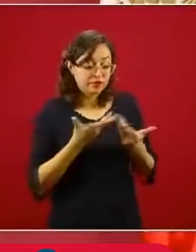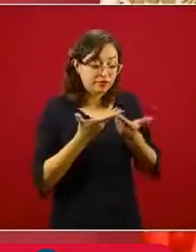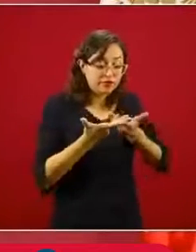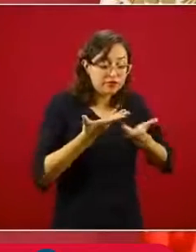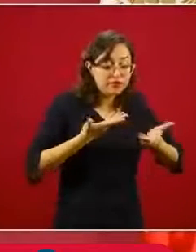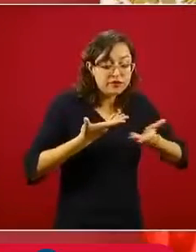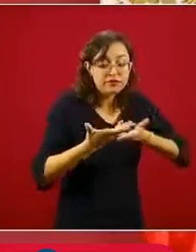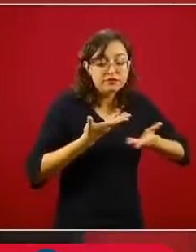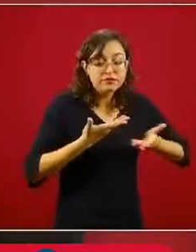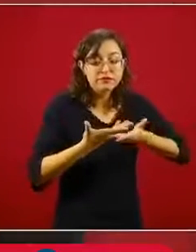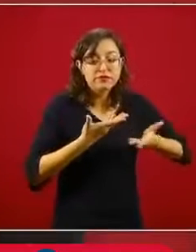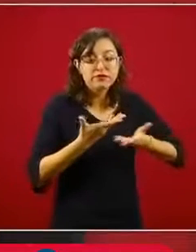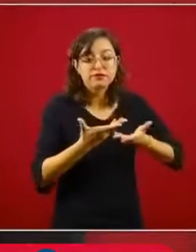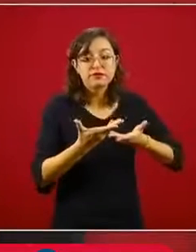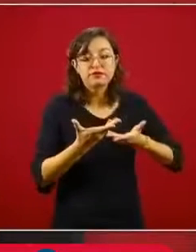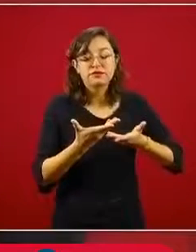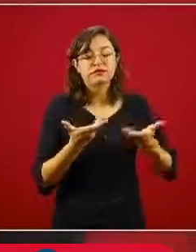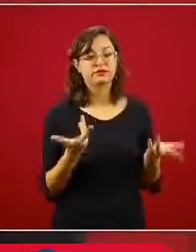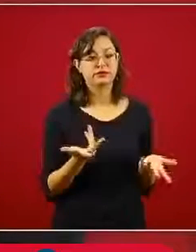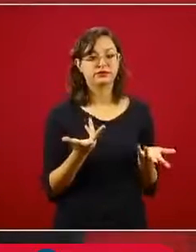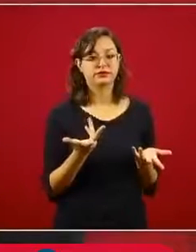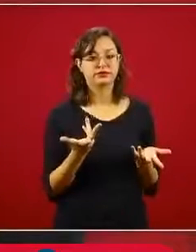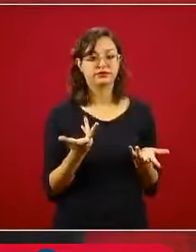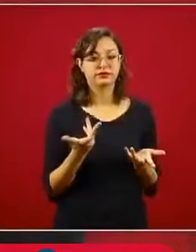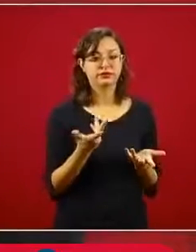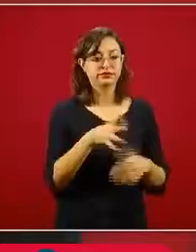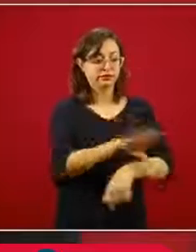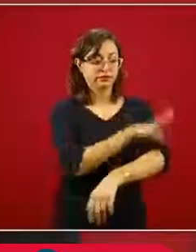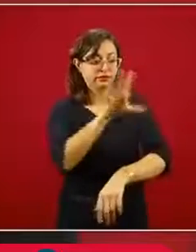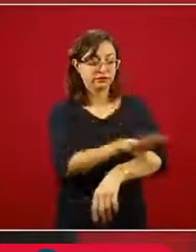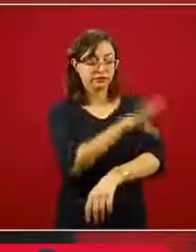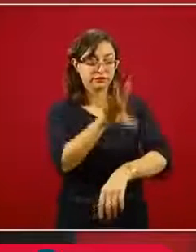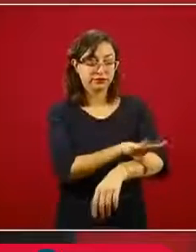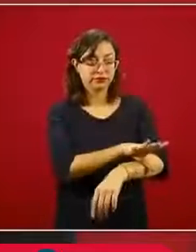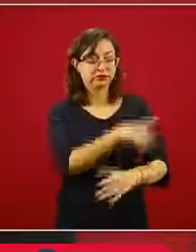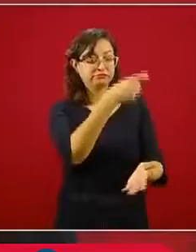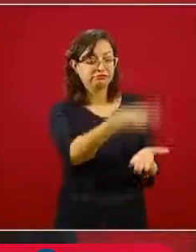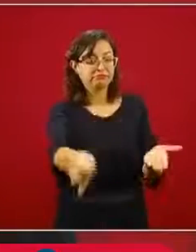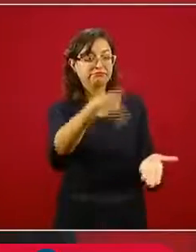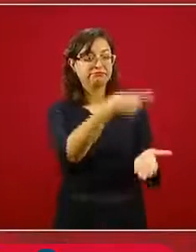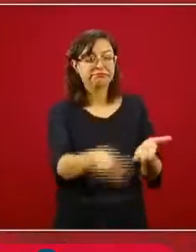la compra de energía eléctrica a precios elevadísimos,